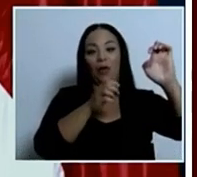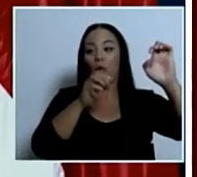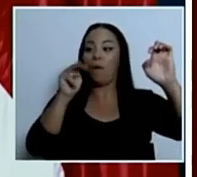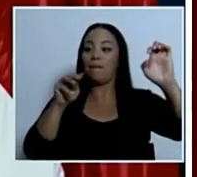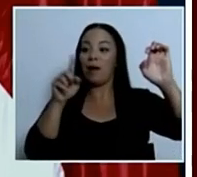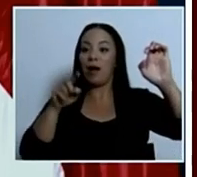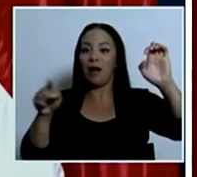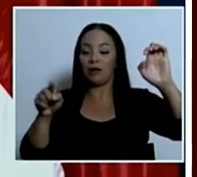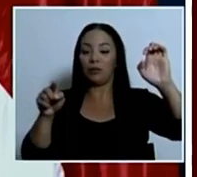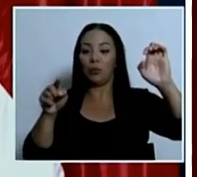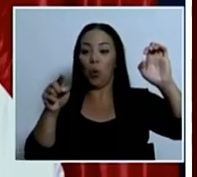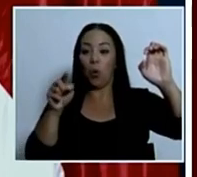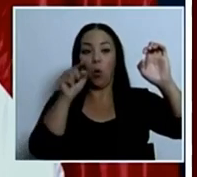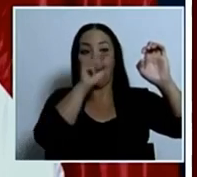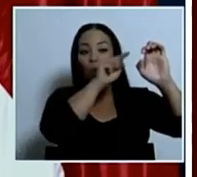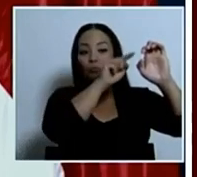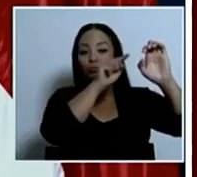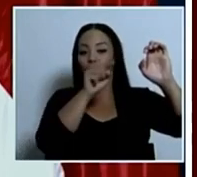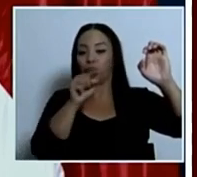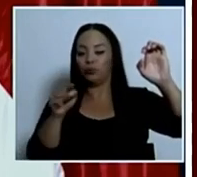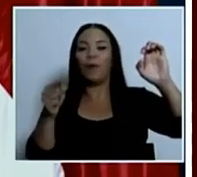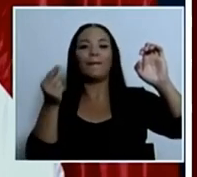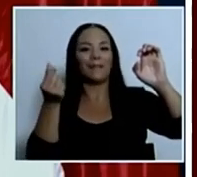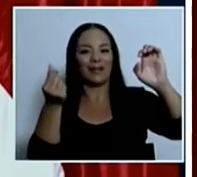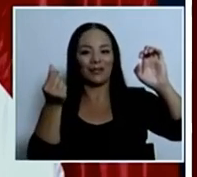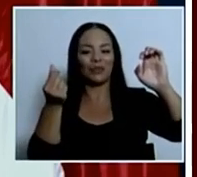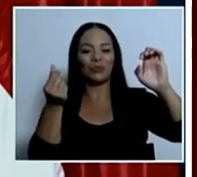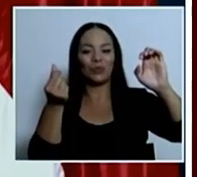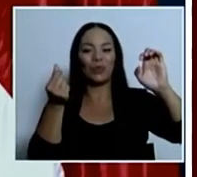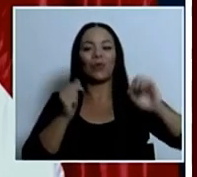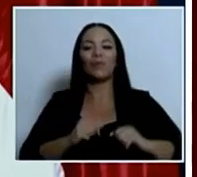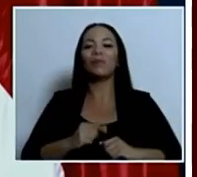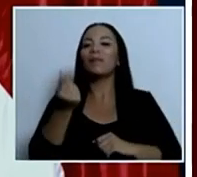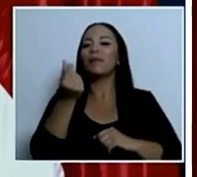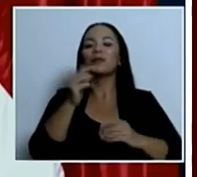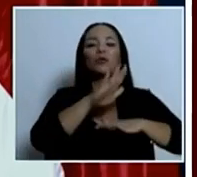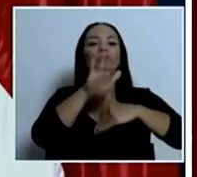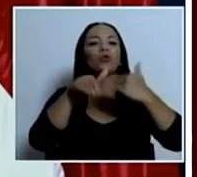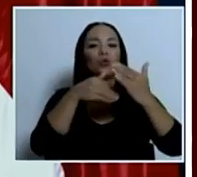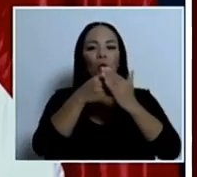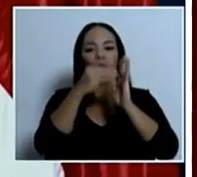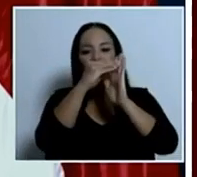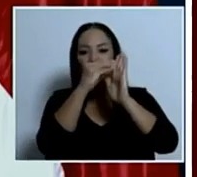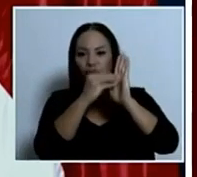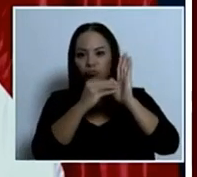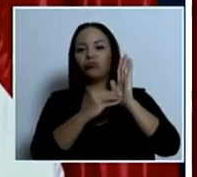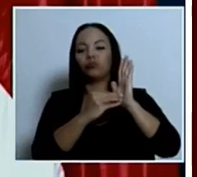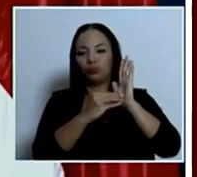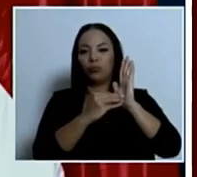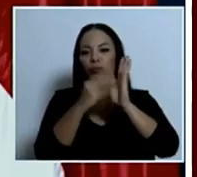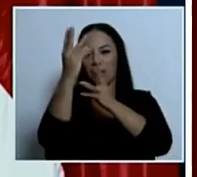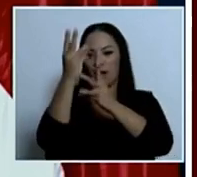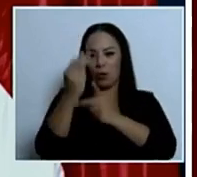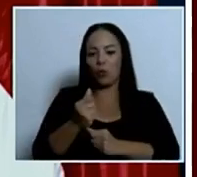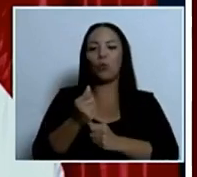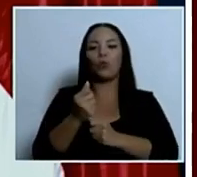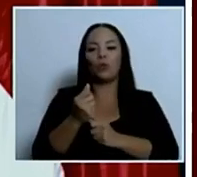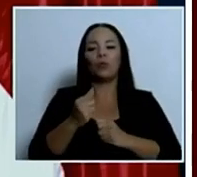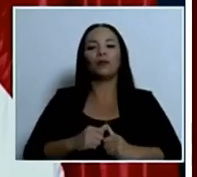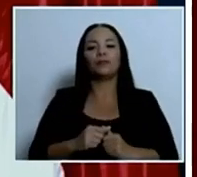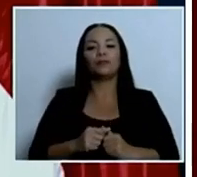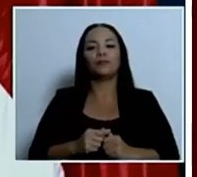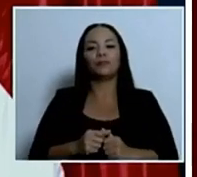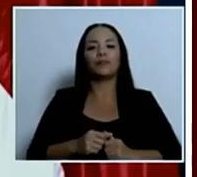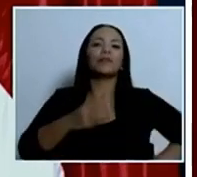los precios de todo lo que está en el índice de inflación que calcula los bienes y